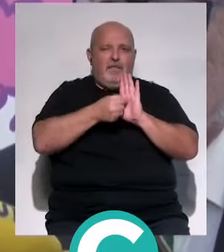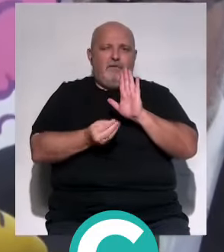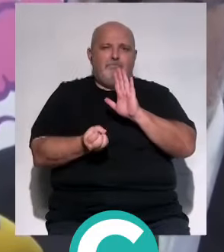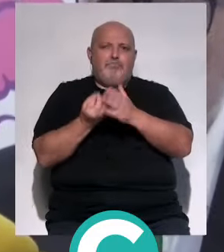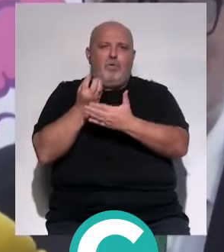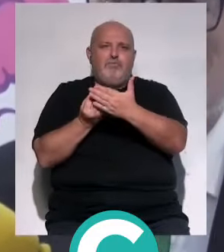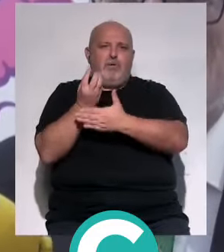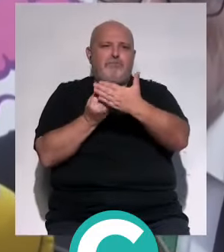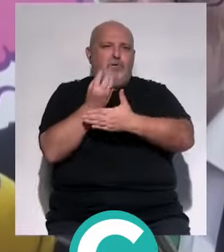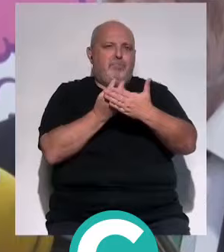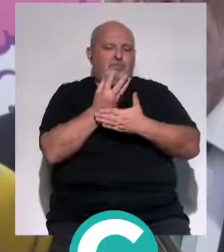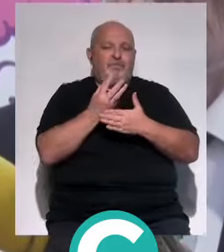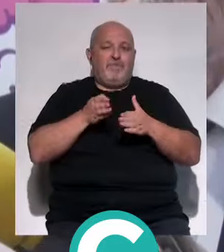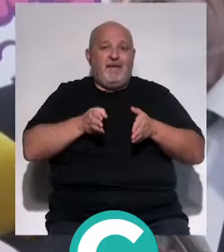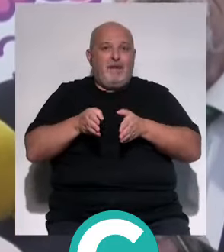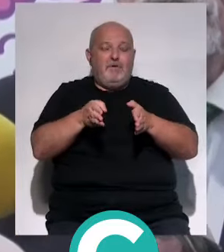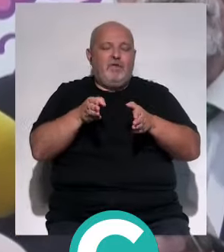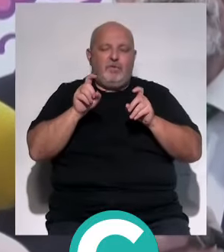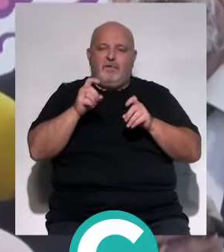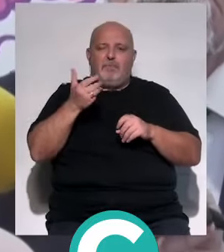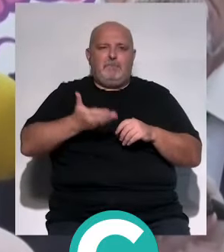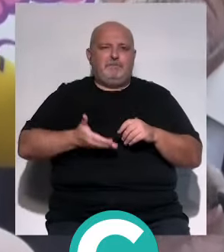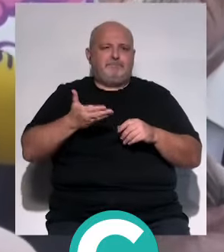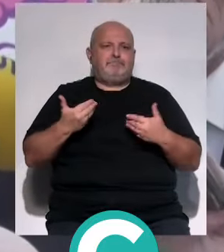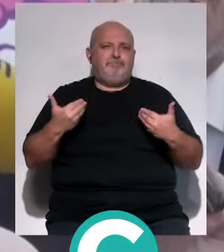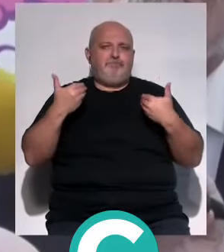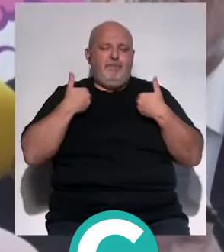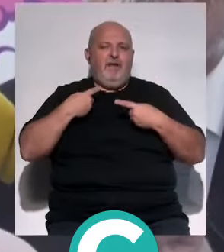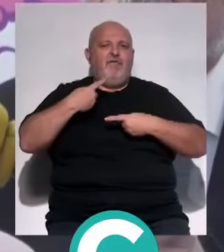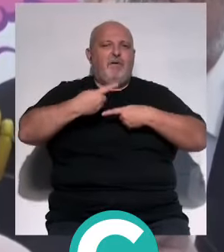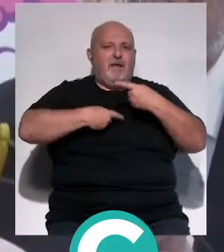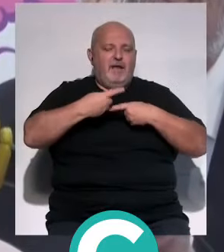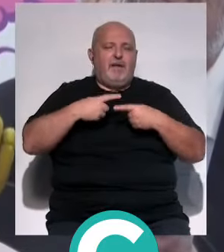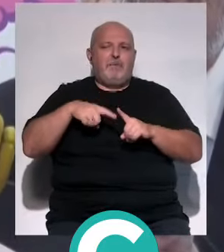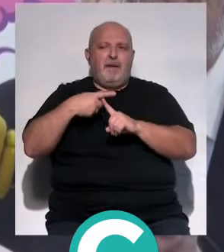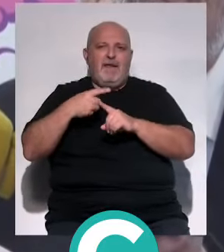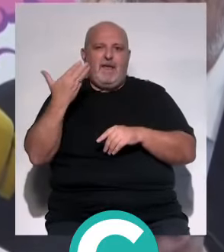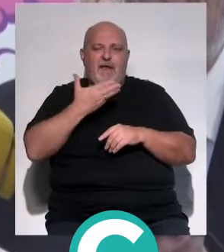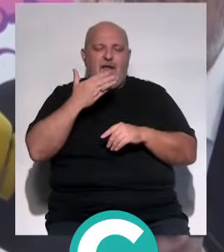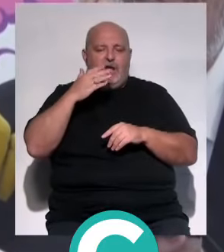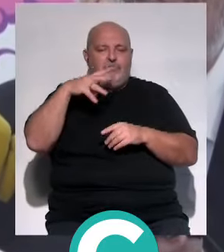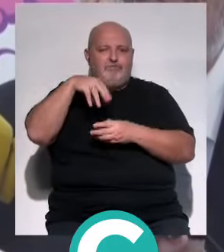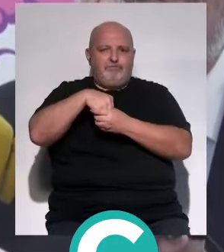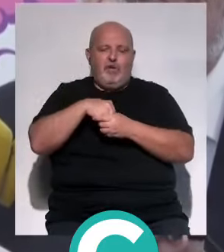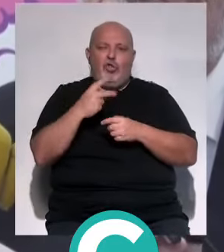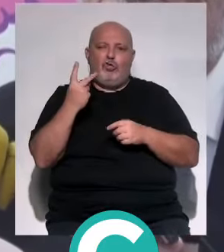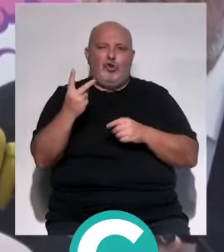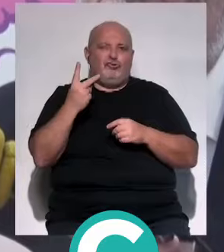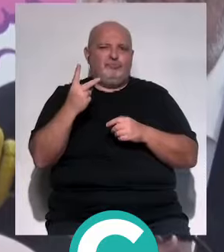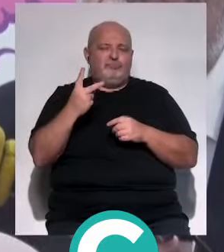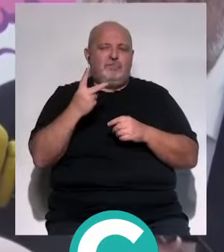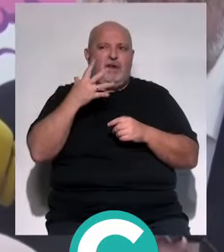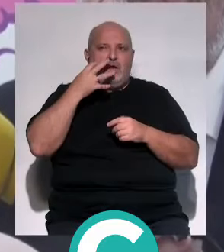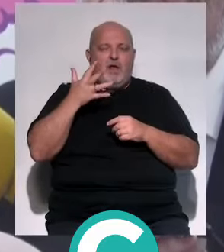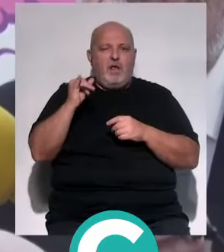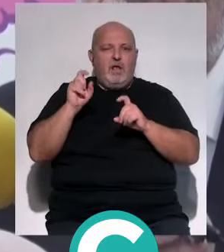sobre todo el camino educativo es el más importante, que es responsabilidad de las familias y de la escuela. Educar en los riesgos que existen